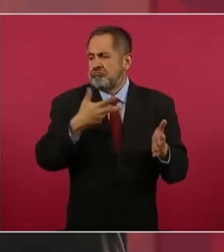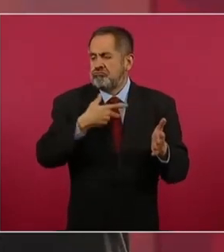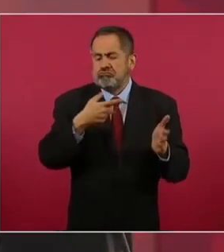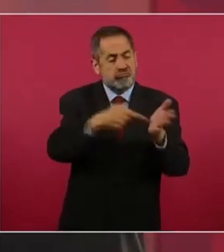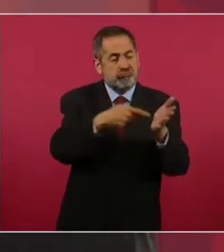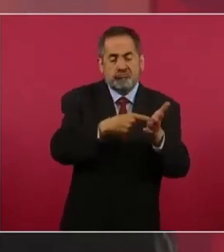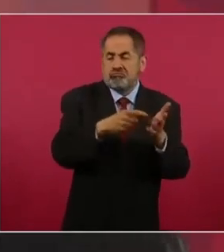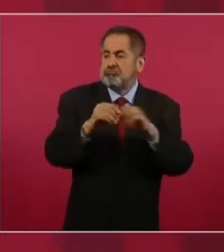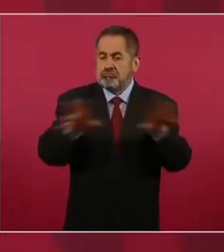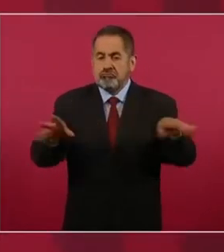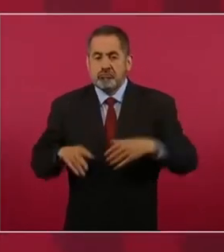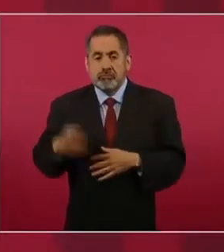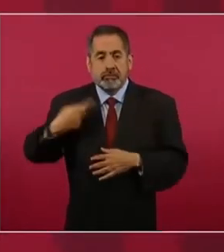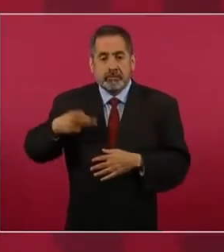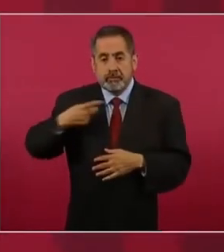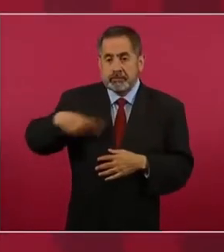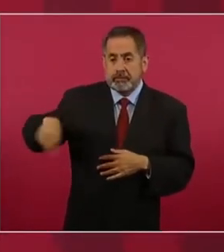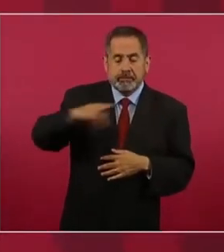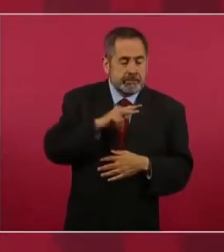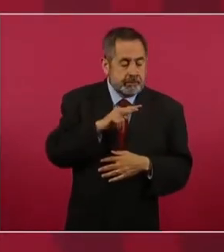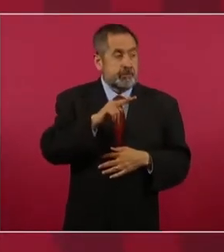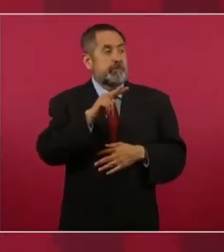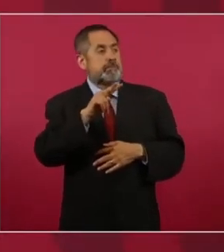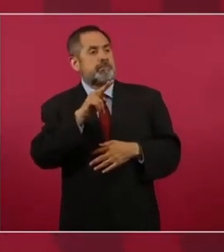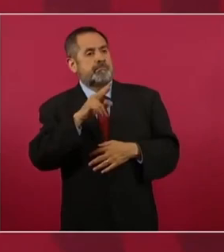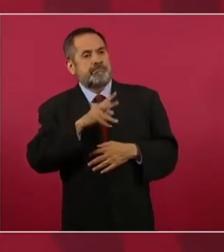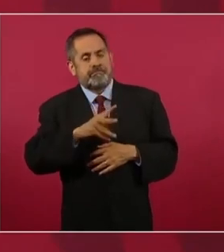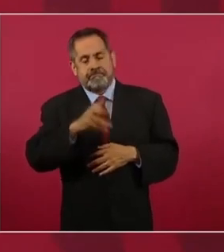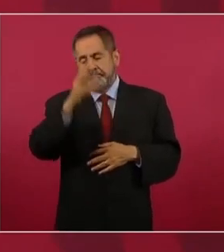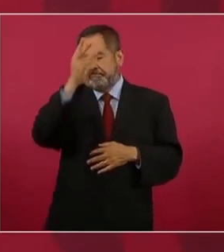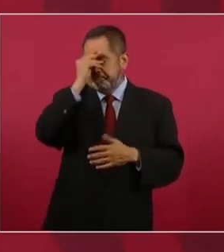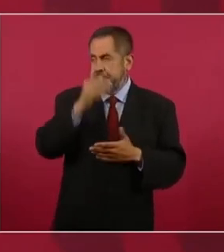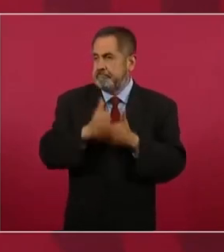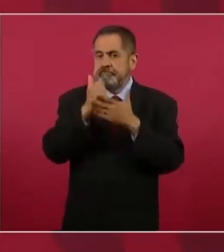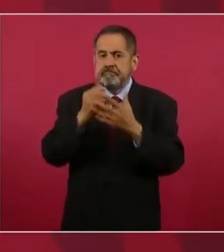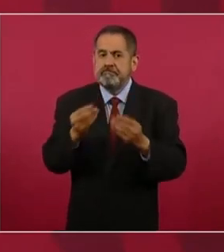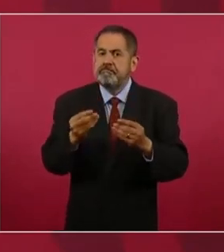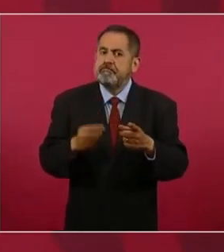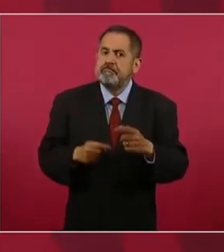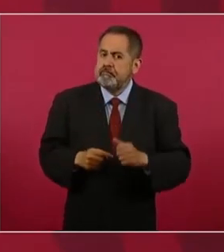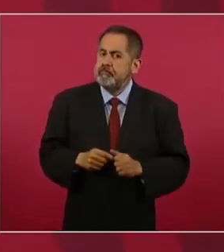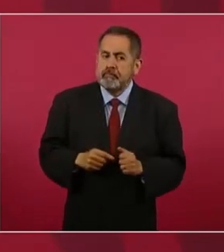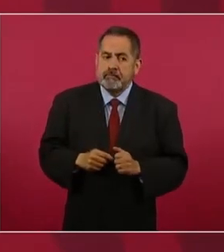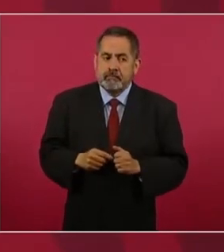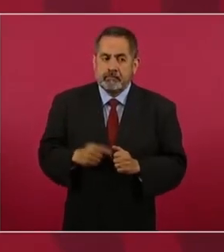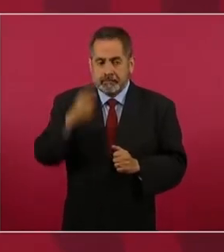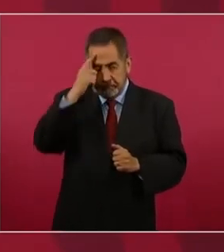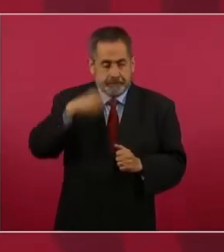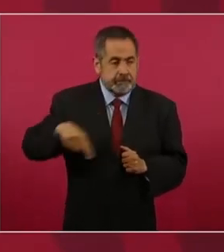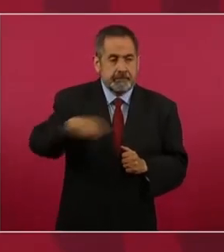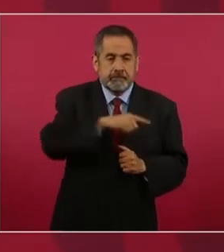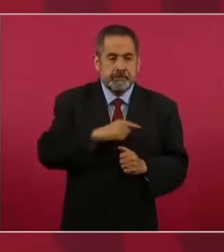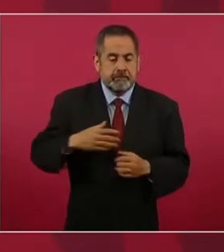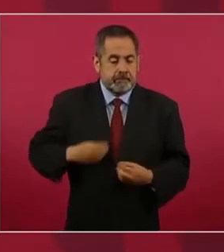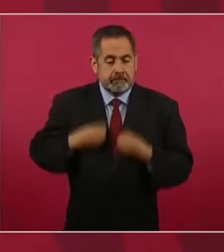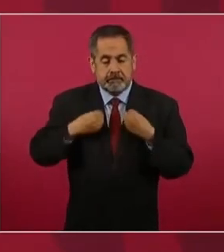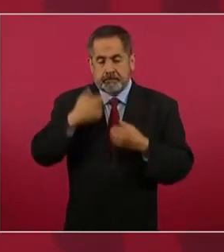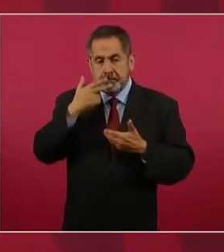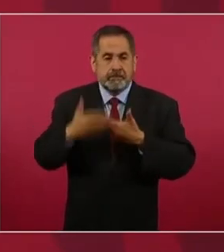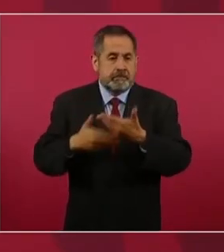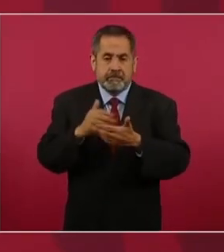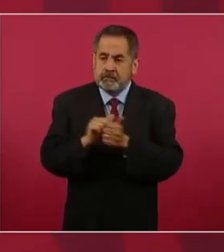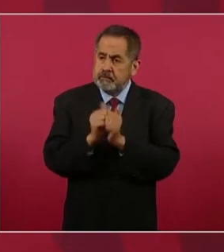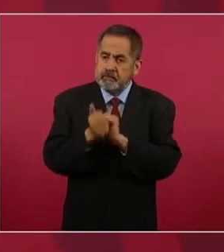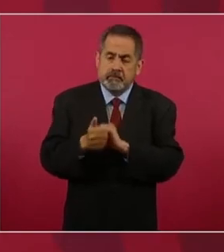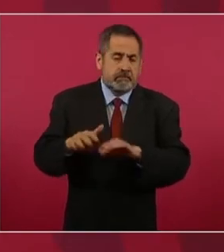porque esto ayuda mucho a mejorar la vida pública, a purificar